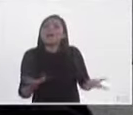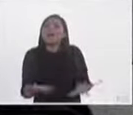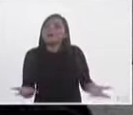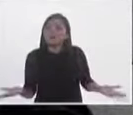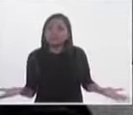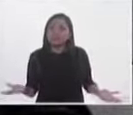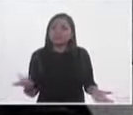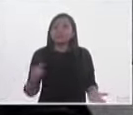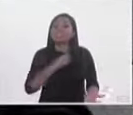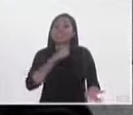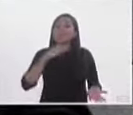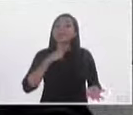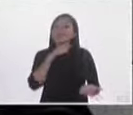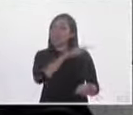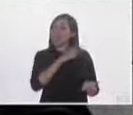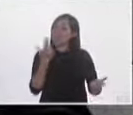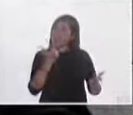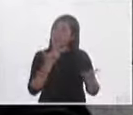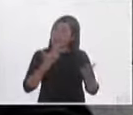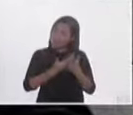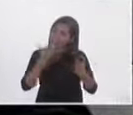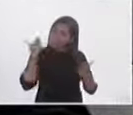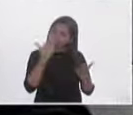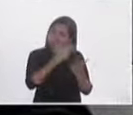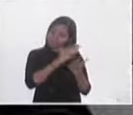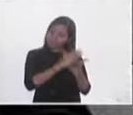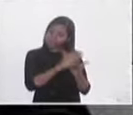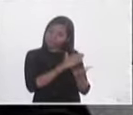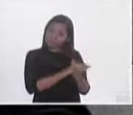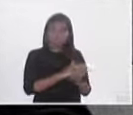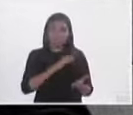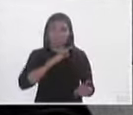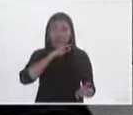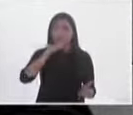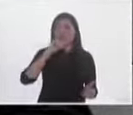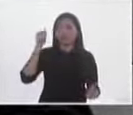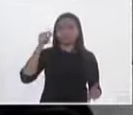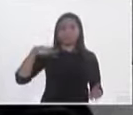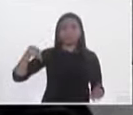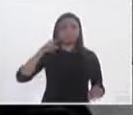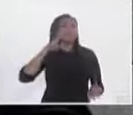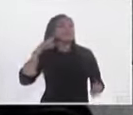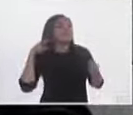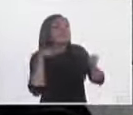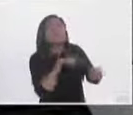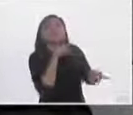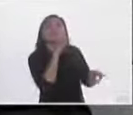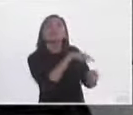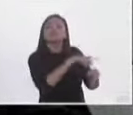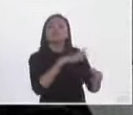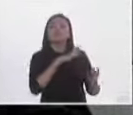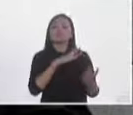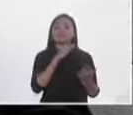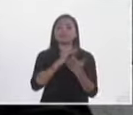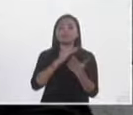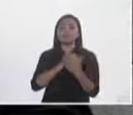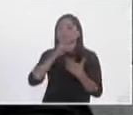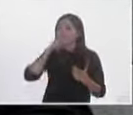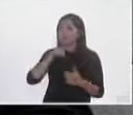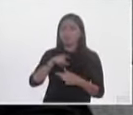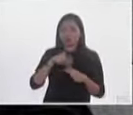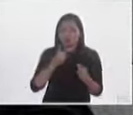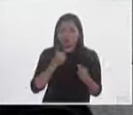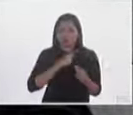definir una agenda, una agenda donde haya coincidencias. Al final de cuentas, los partidos políticos lo que hacemos es establecer una agenda legislativa y los propios diputados,